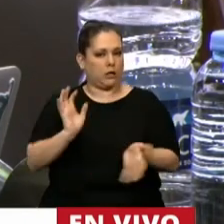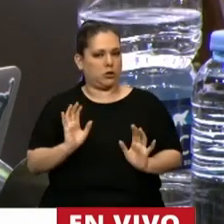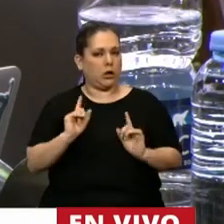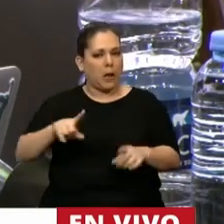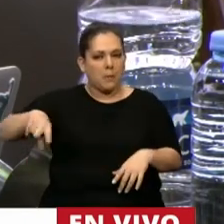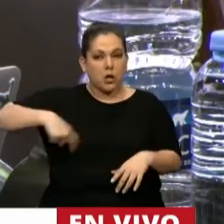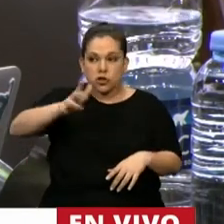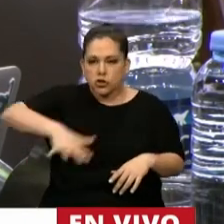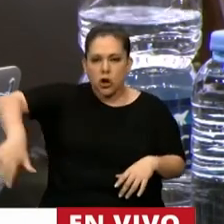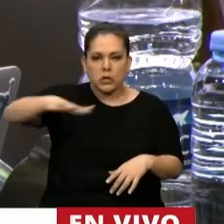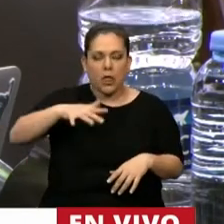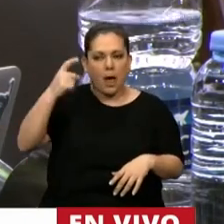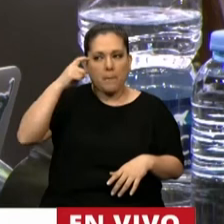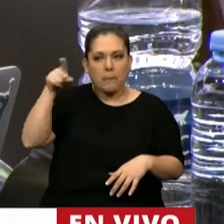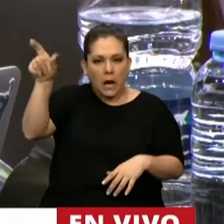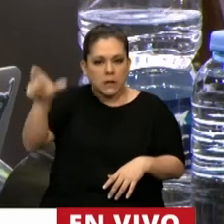la población.